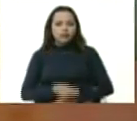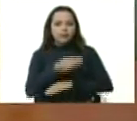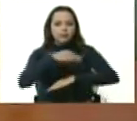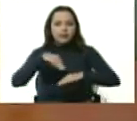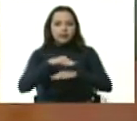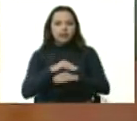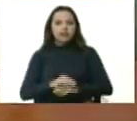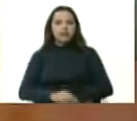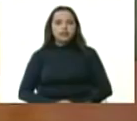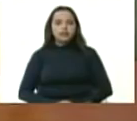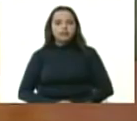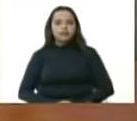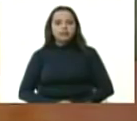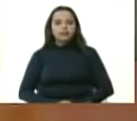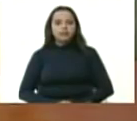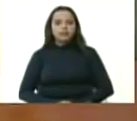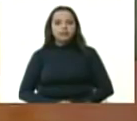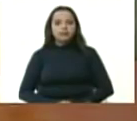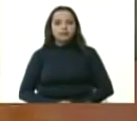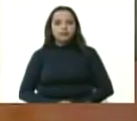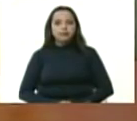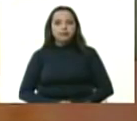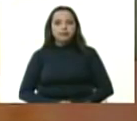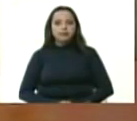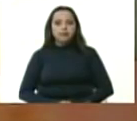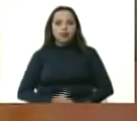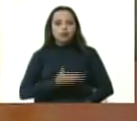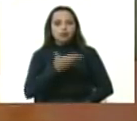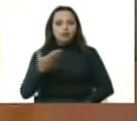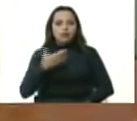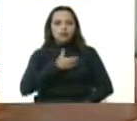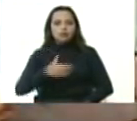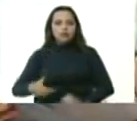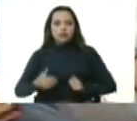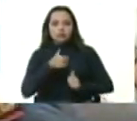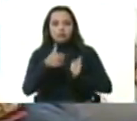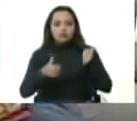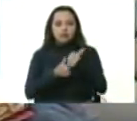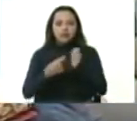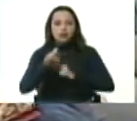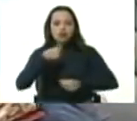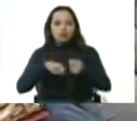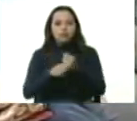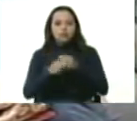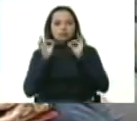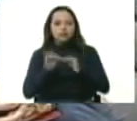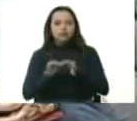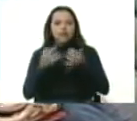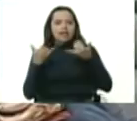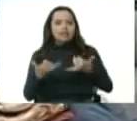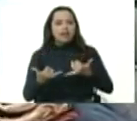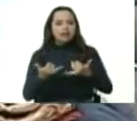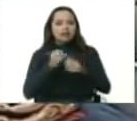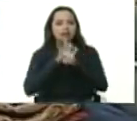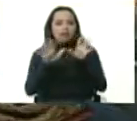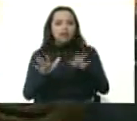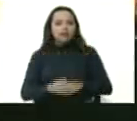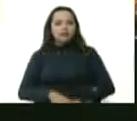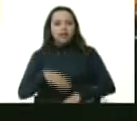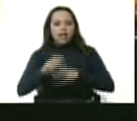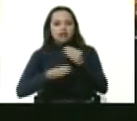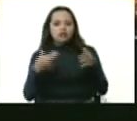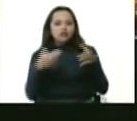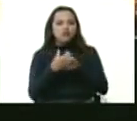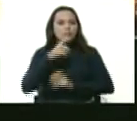ministros usted señor vicepresidente de economía me garantiza que esto sea así ya hace una reunión